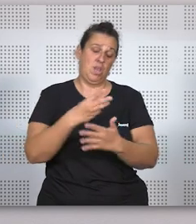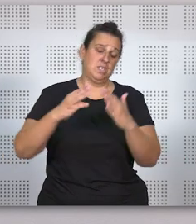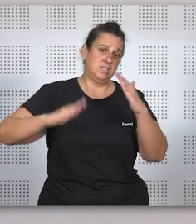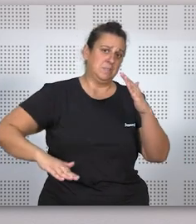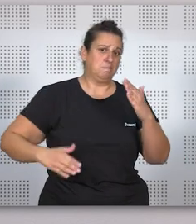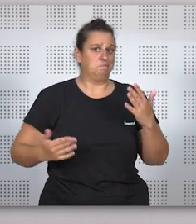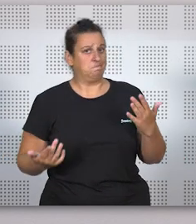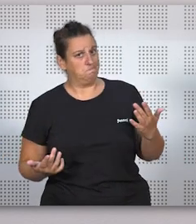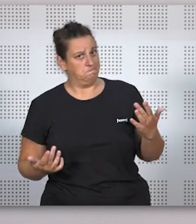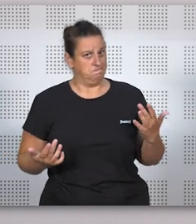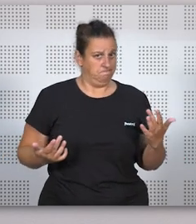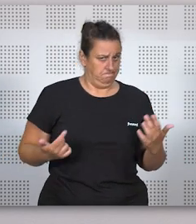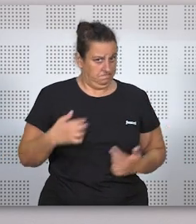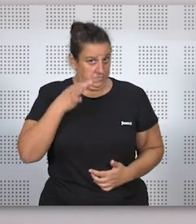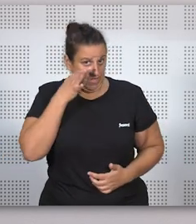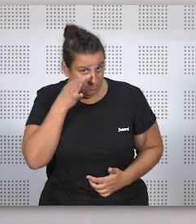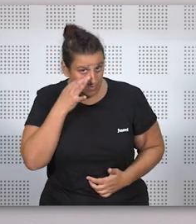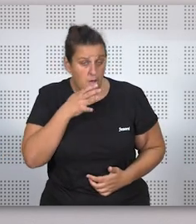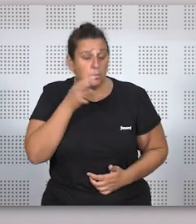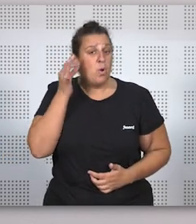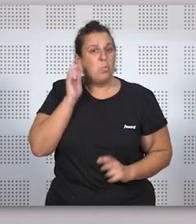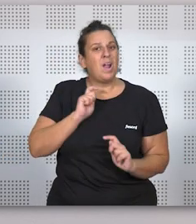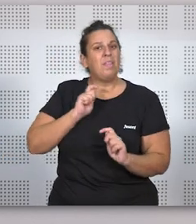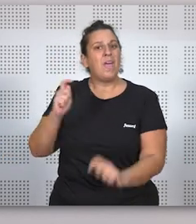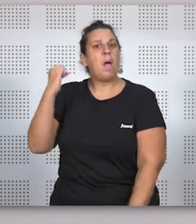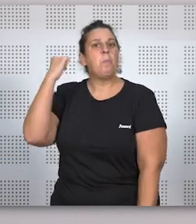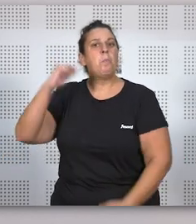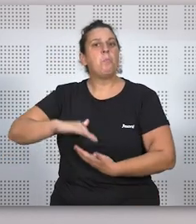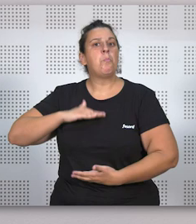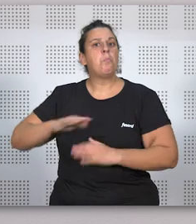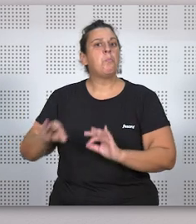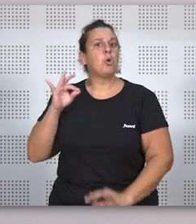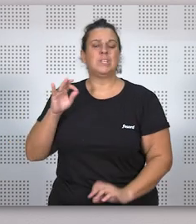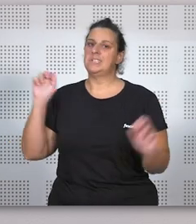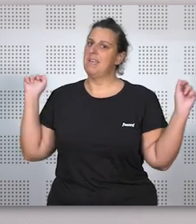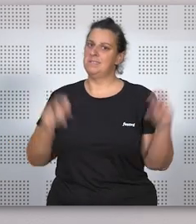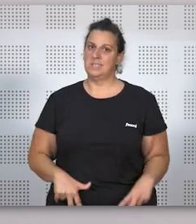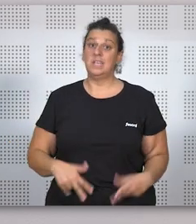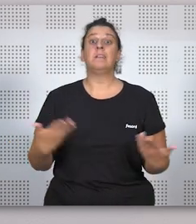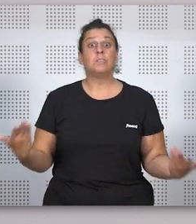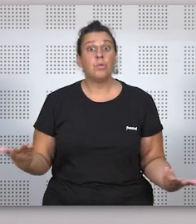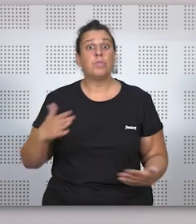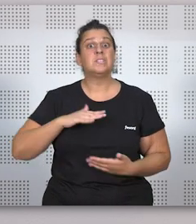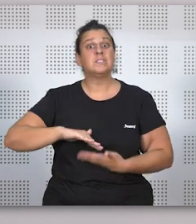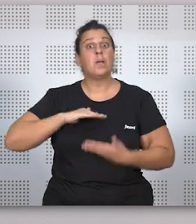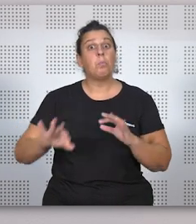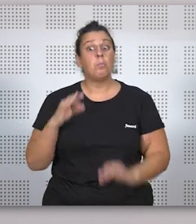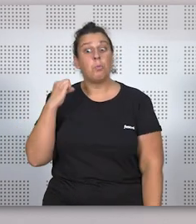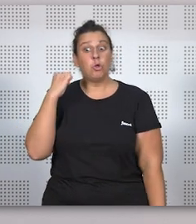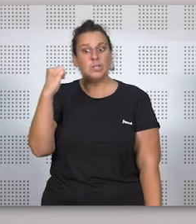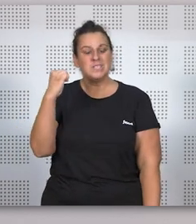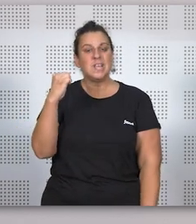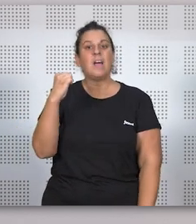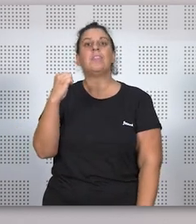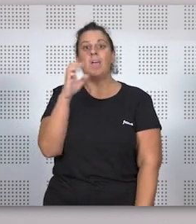porque no se le concedía a la mujer la patria potestad. Entonces, ¿qué ocurría? Que esa patria potestad pasaba